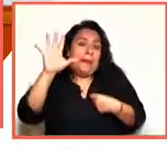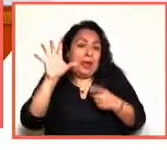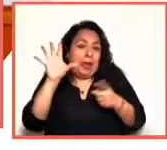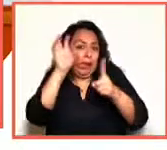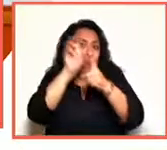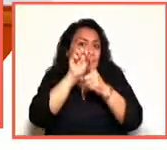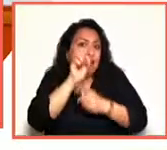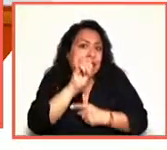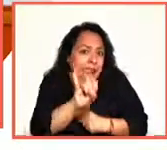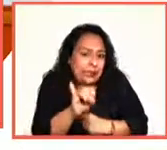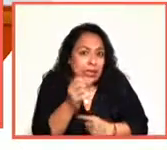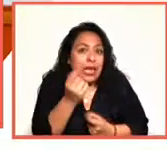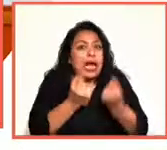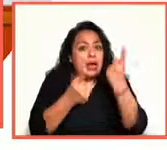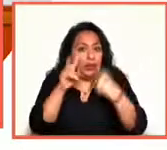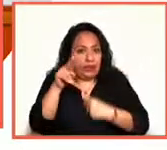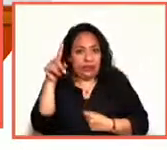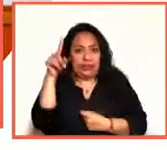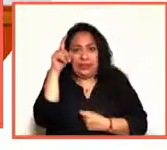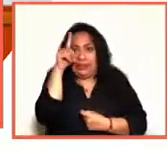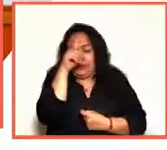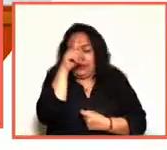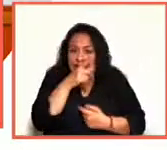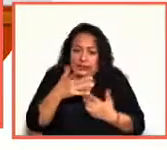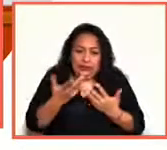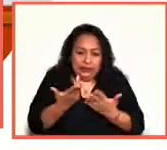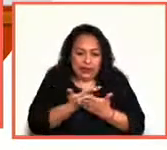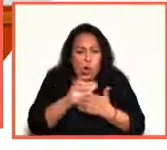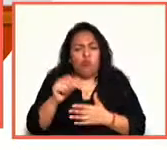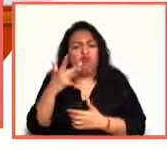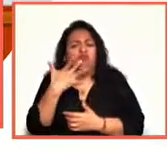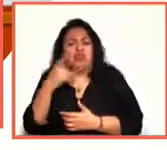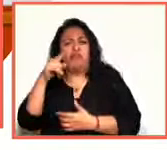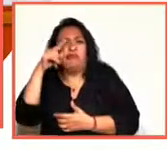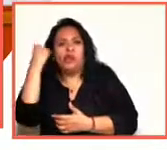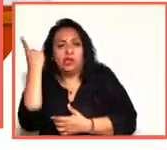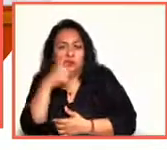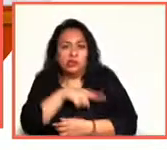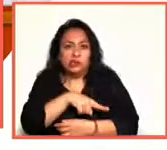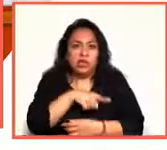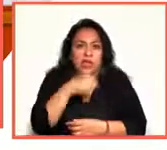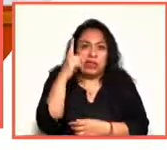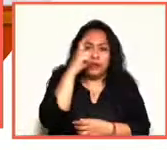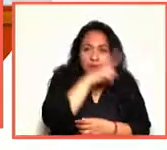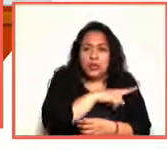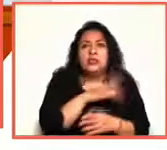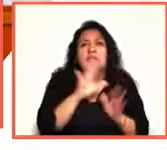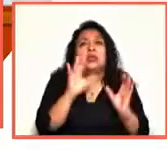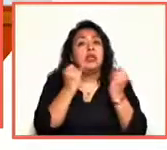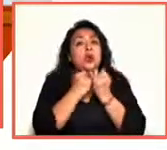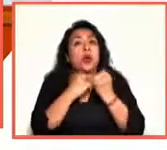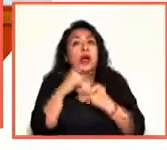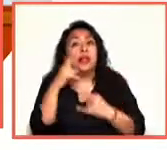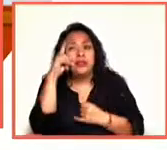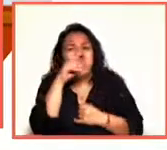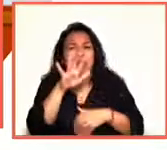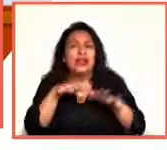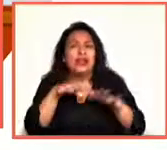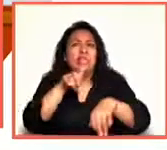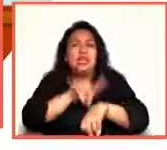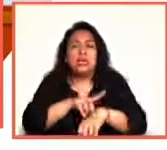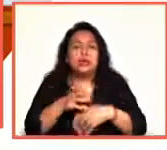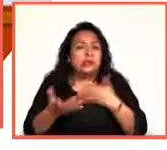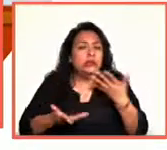Hay algunos que me han costado mucho más trabajo que otros. Y también me ha costado trabajo. Hay días en que no encuentro